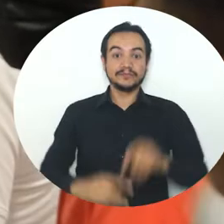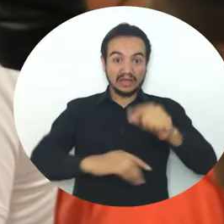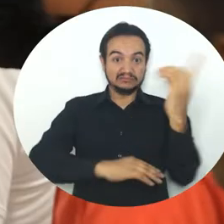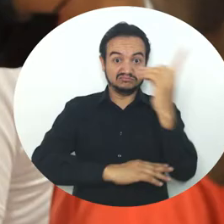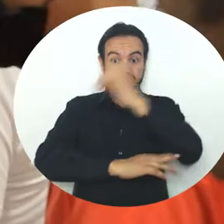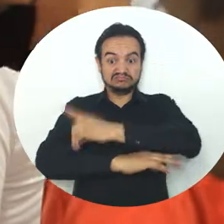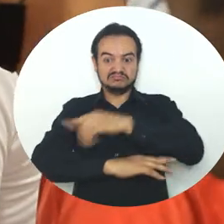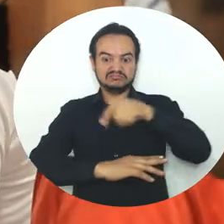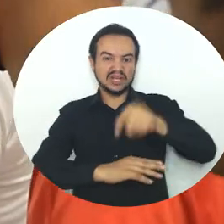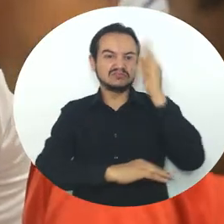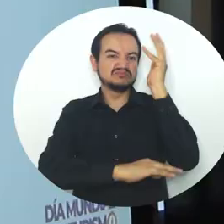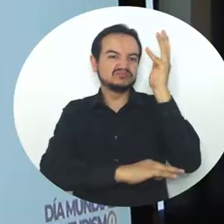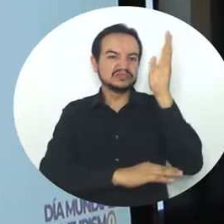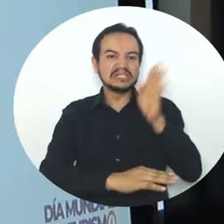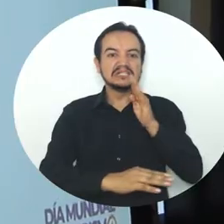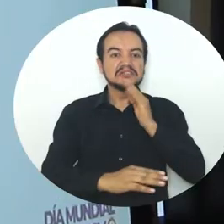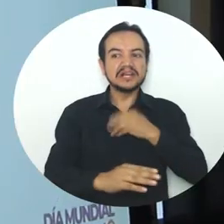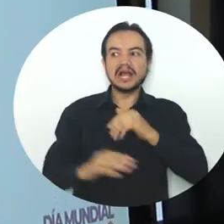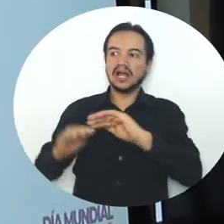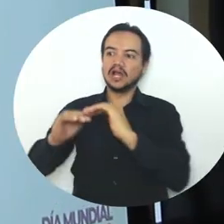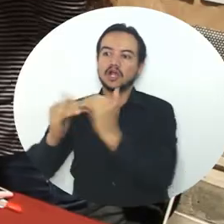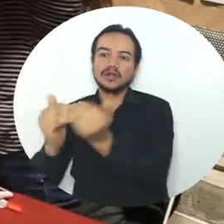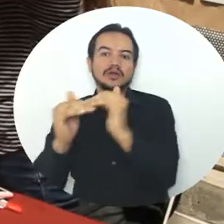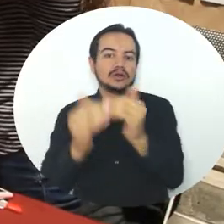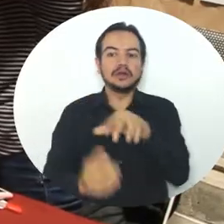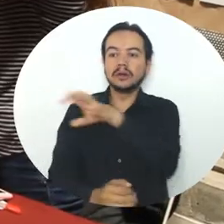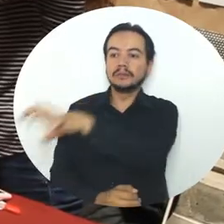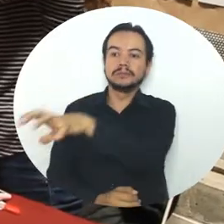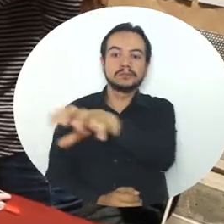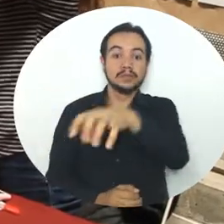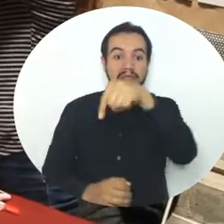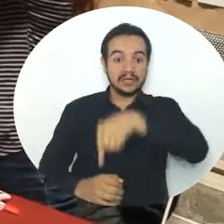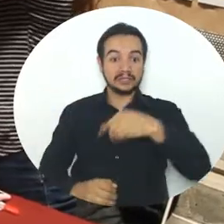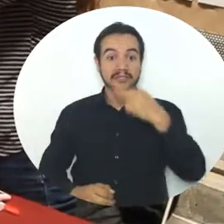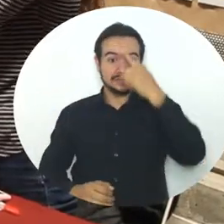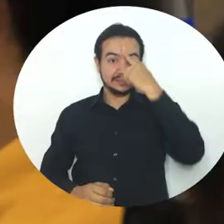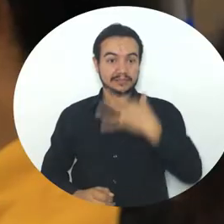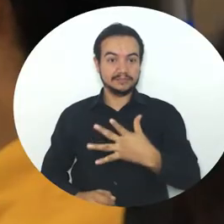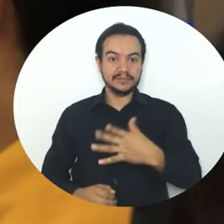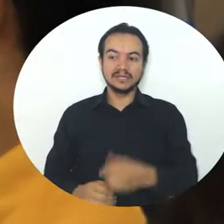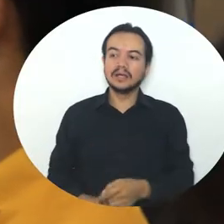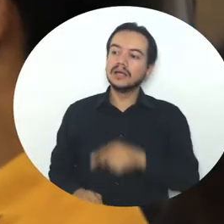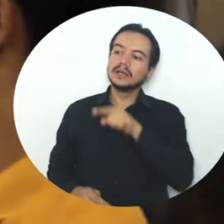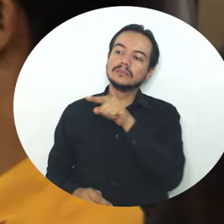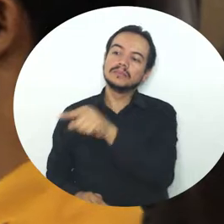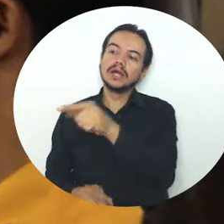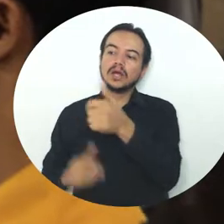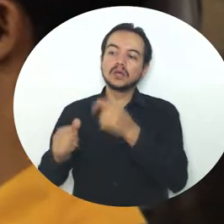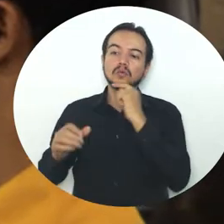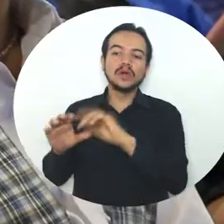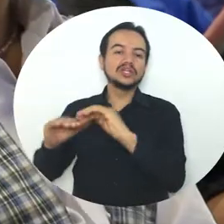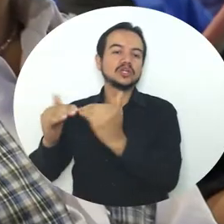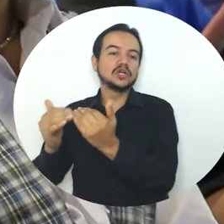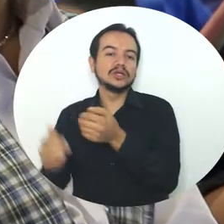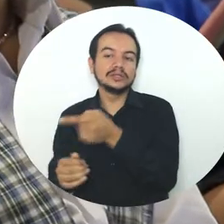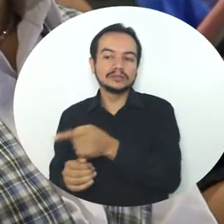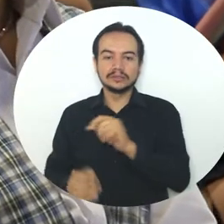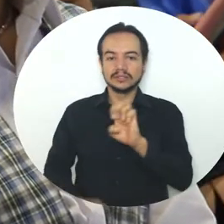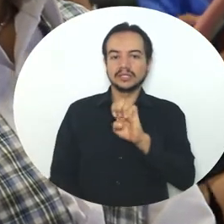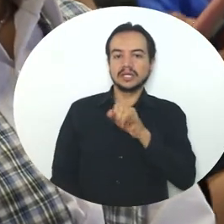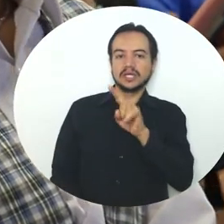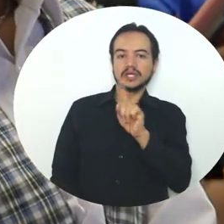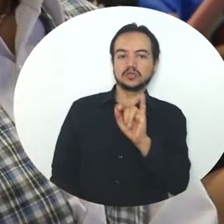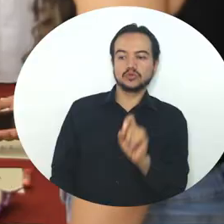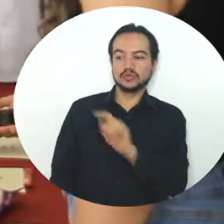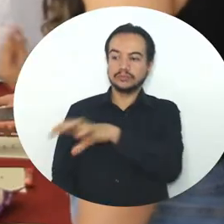La jornada académica contó con la presencia de colegios Amigos del Turismo de la ciudad de Santa Marta, con las instituciones educativas